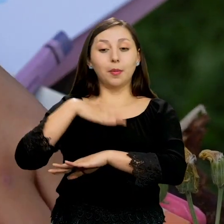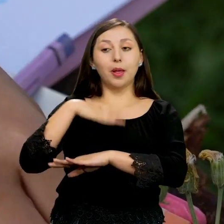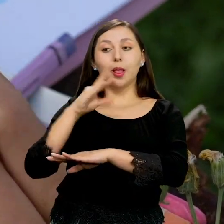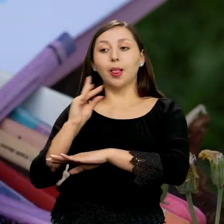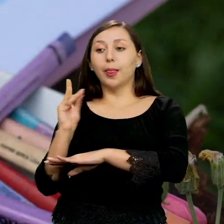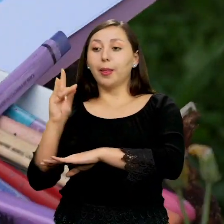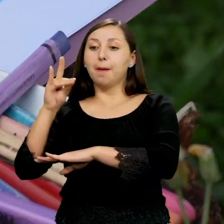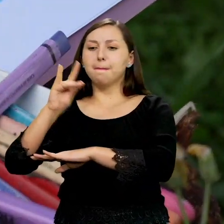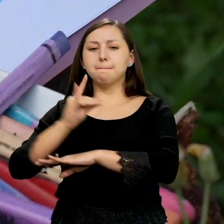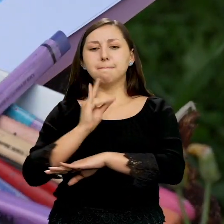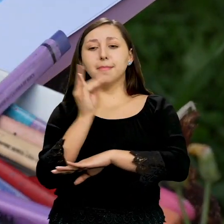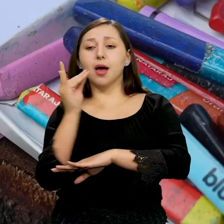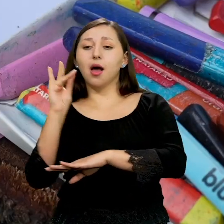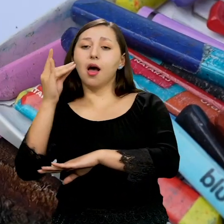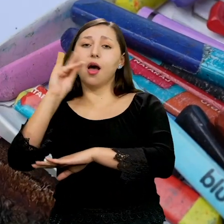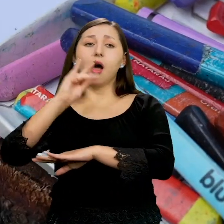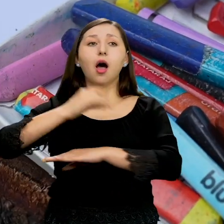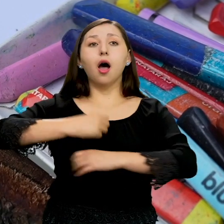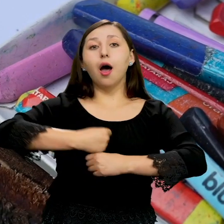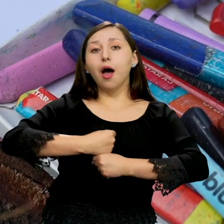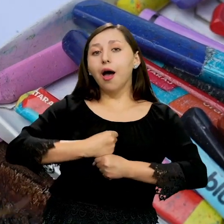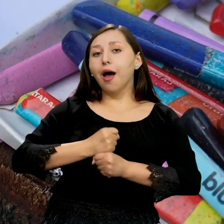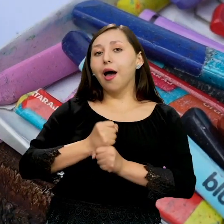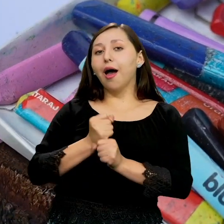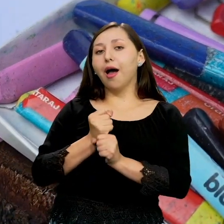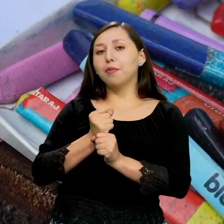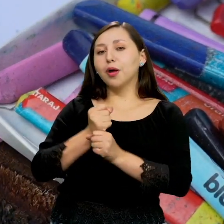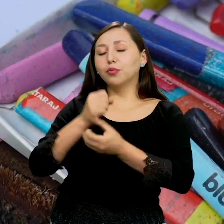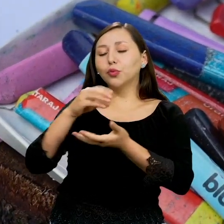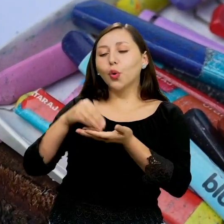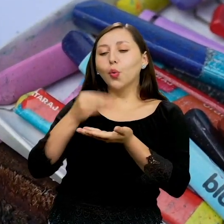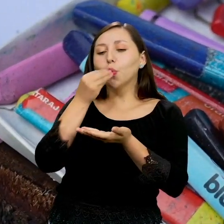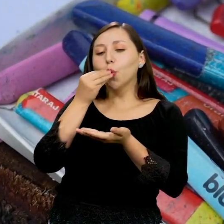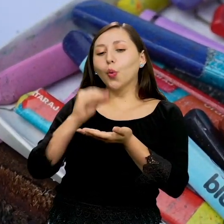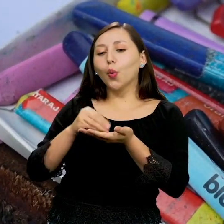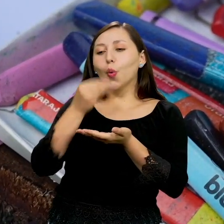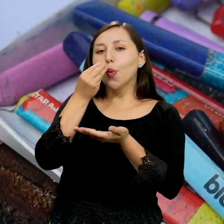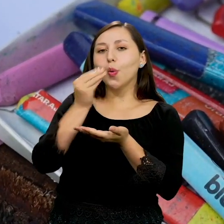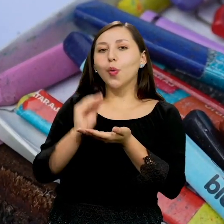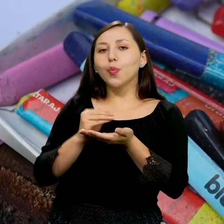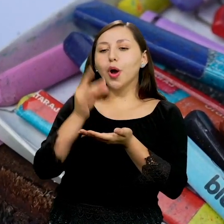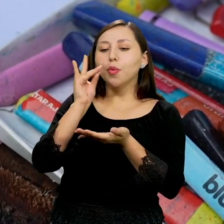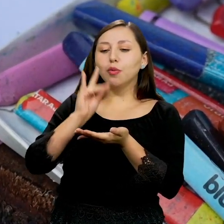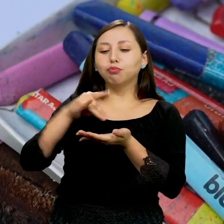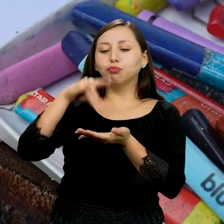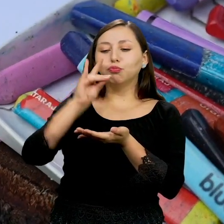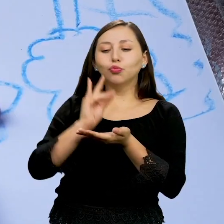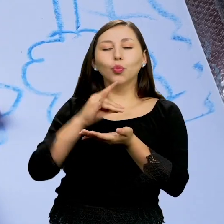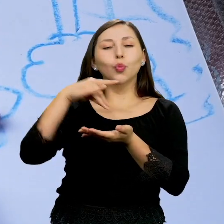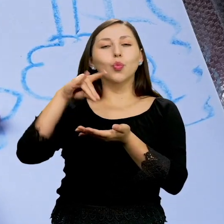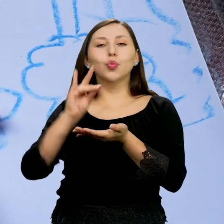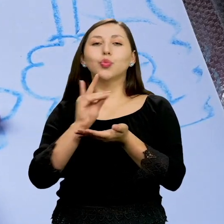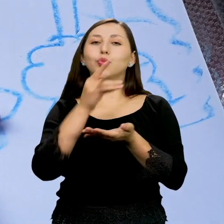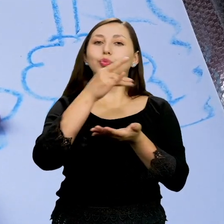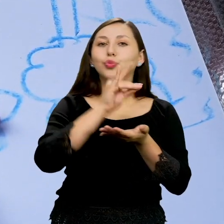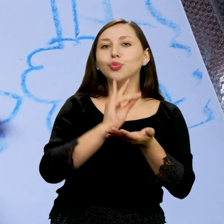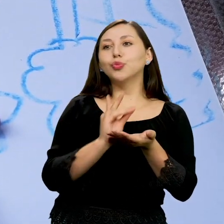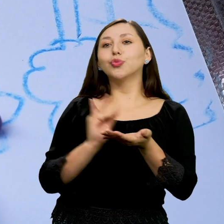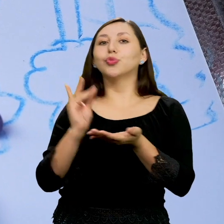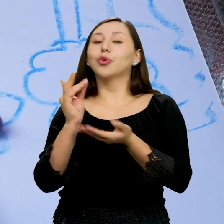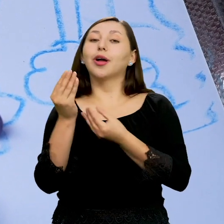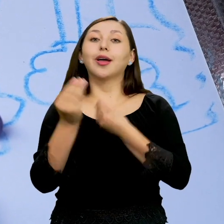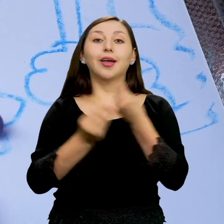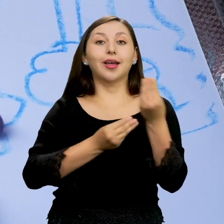Tenía un poquito de hambre Y le di un poquito de sus bolitas de comida Y